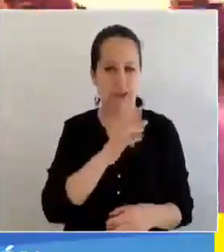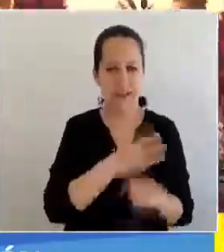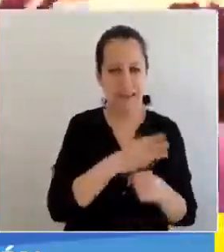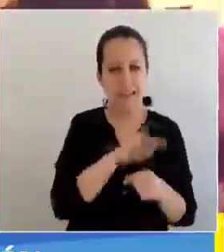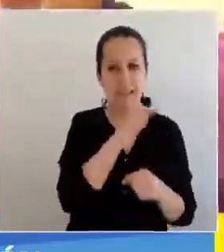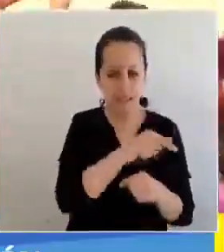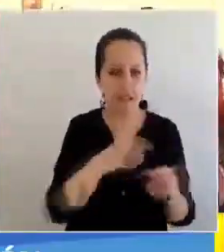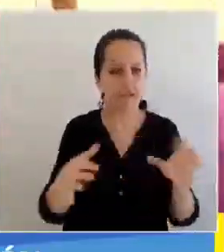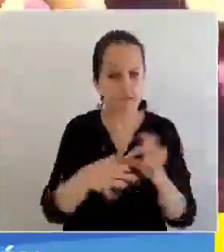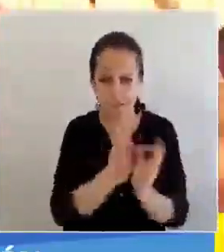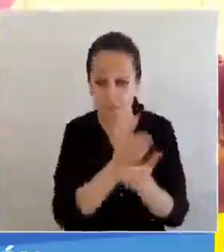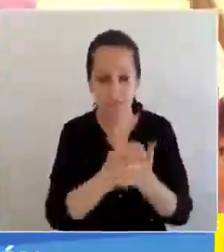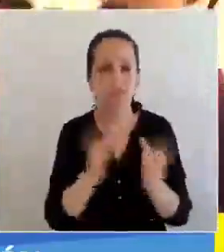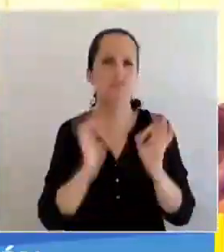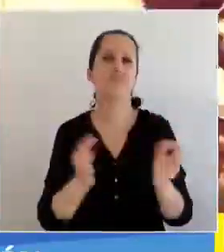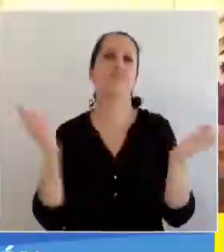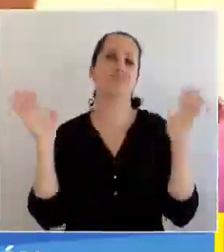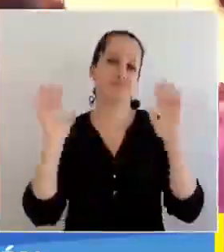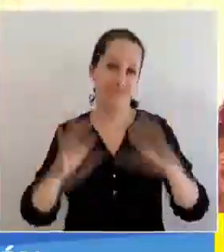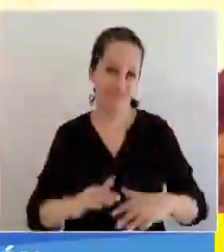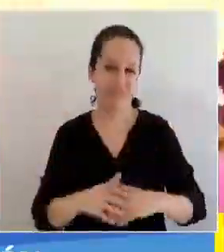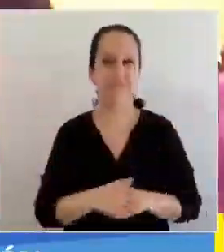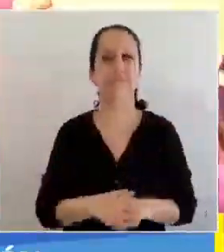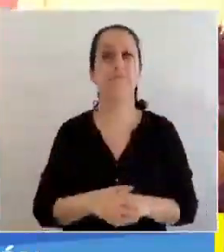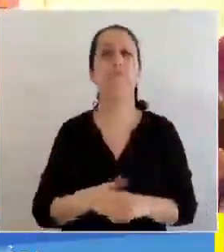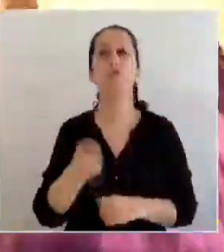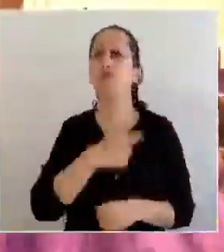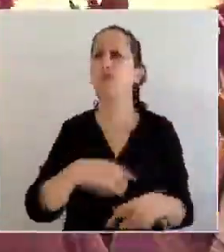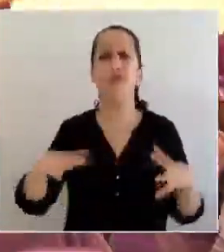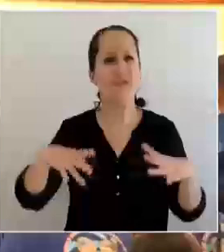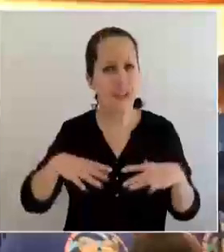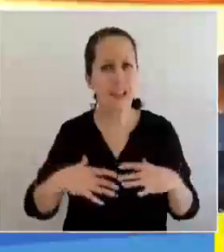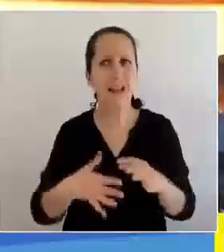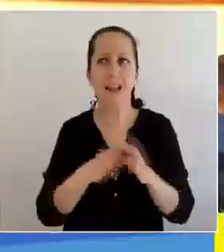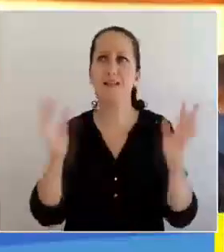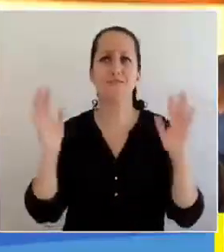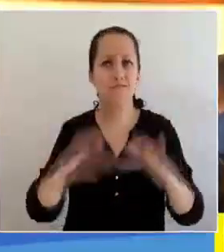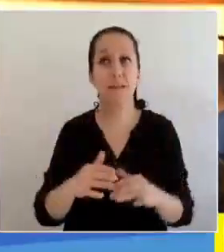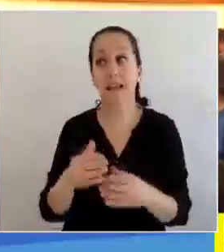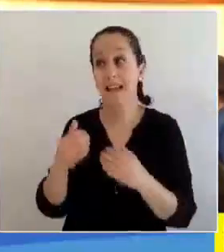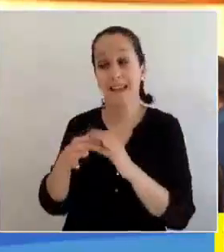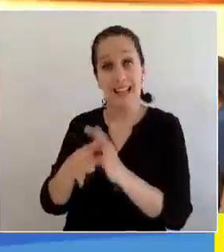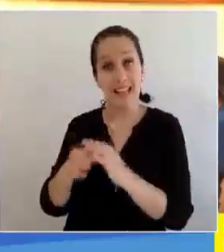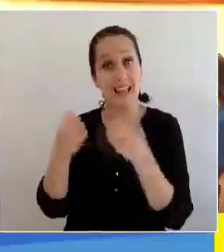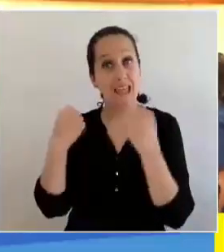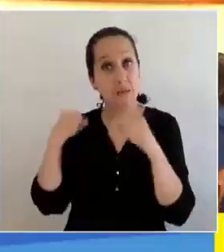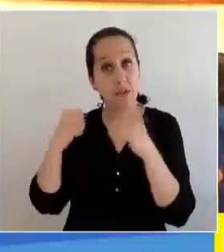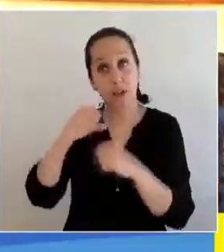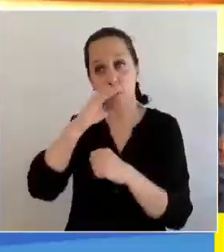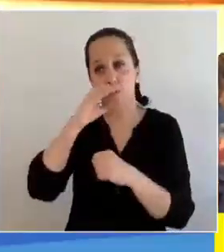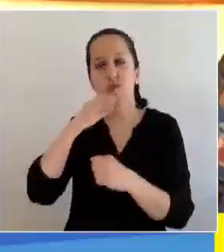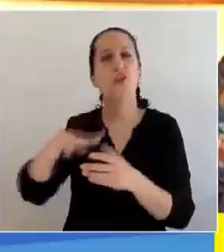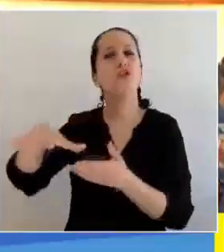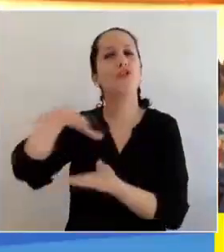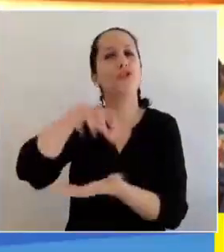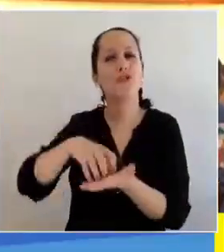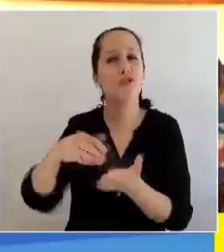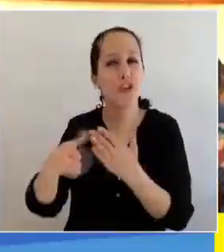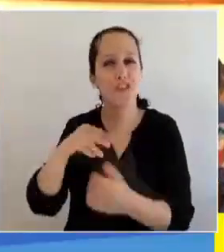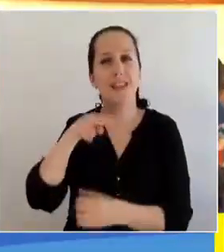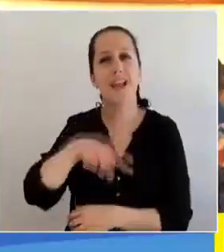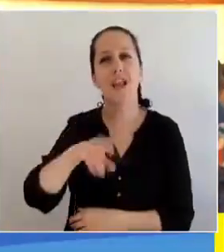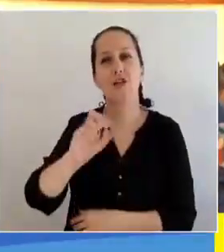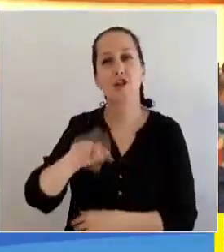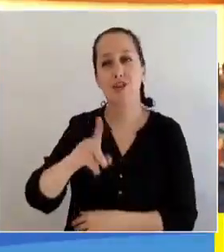Nosotros muy felices como ciudad de poder recibirnos nuevamente, agradecer a Deporte de Concepción que nos ha recibido los campos deportivos en Nonguén y donde